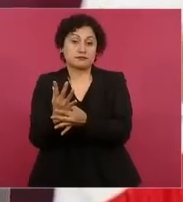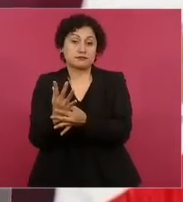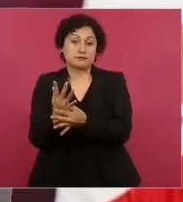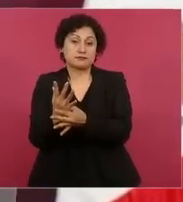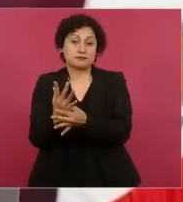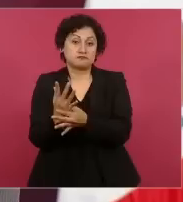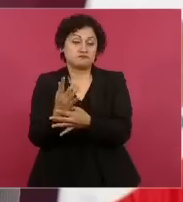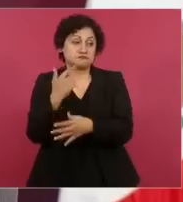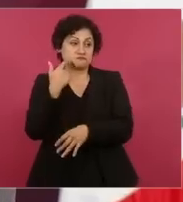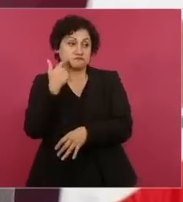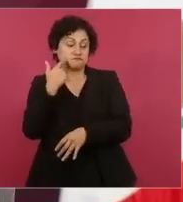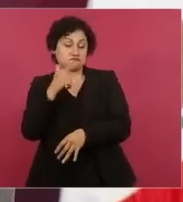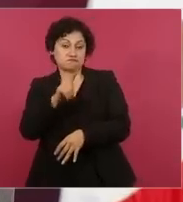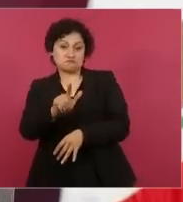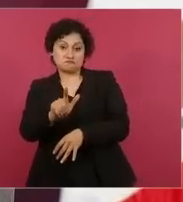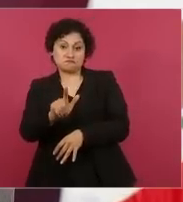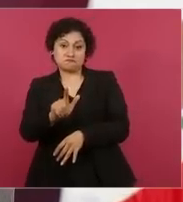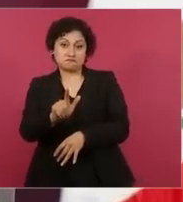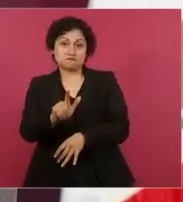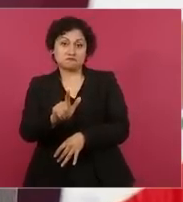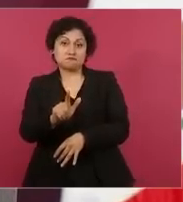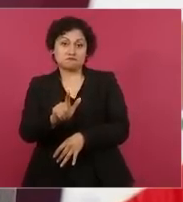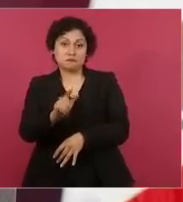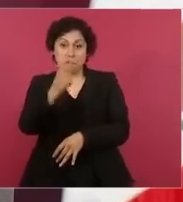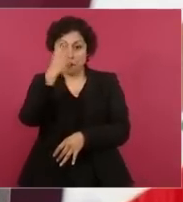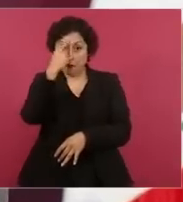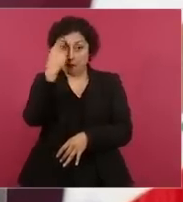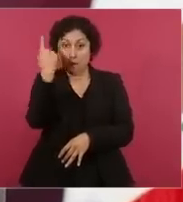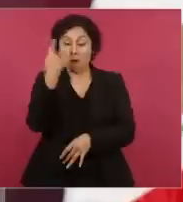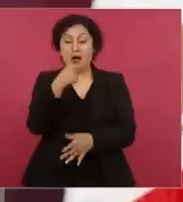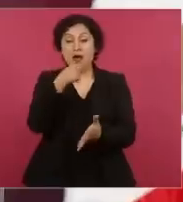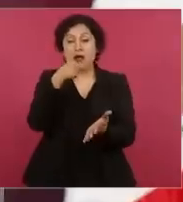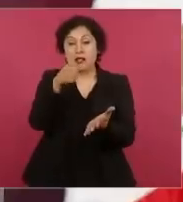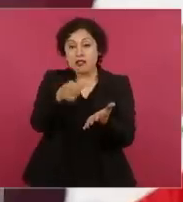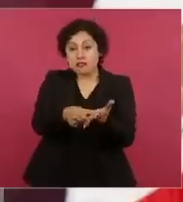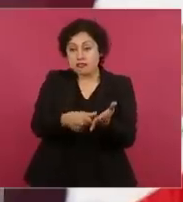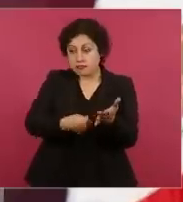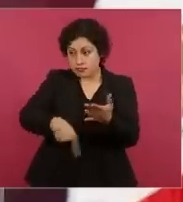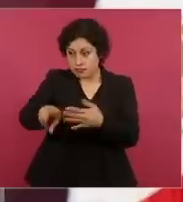a que se solicitaran las órdenes de protección.